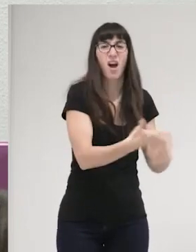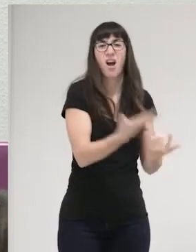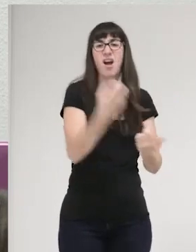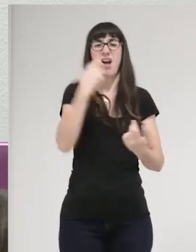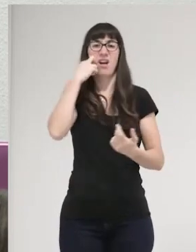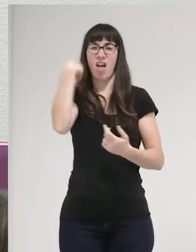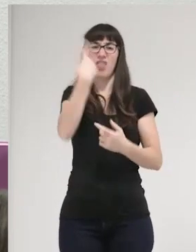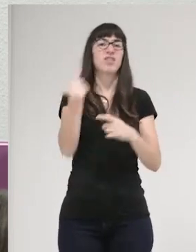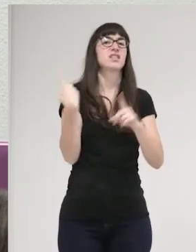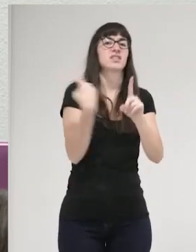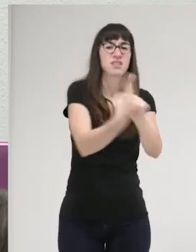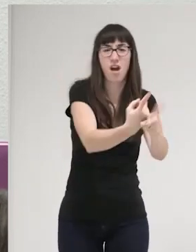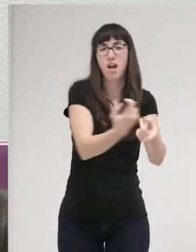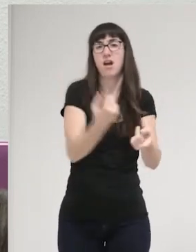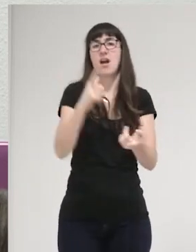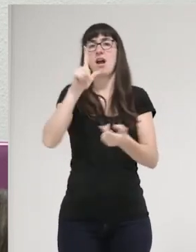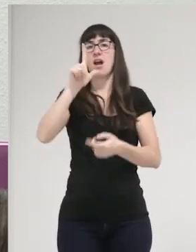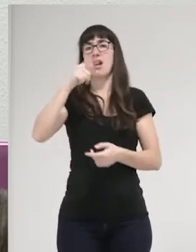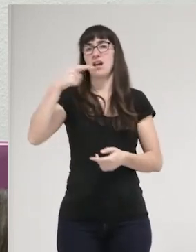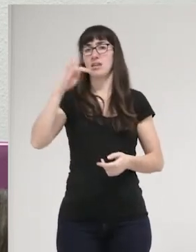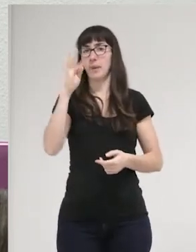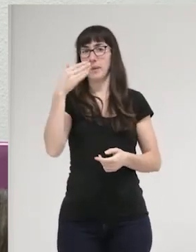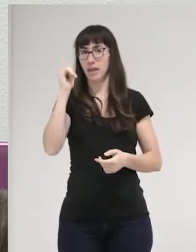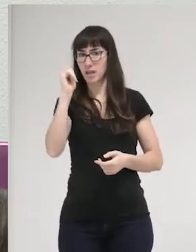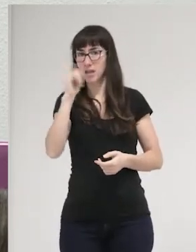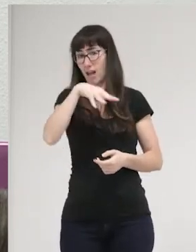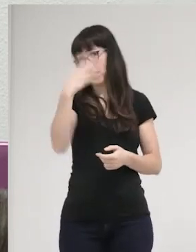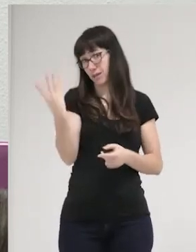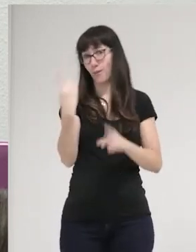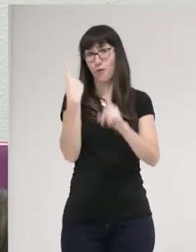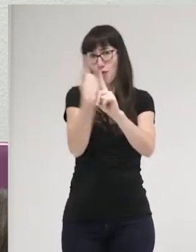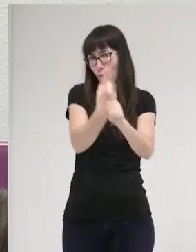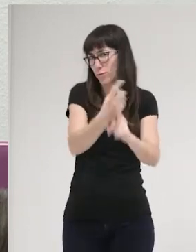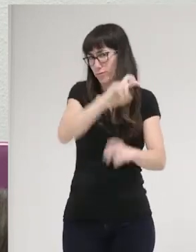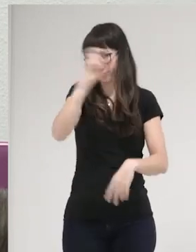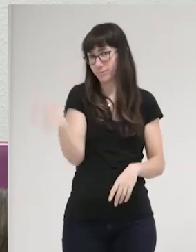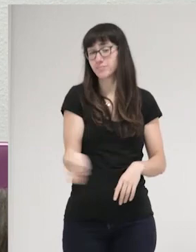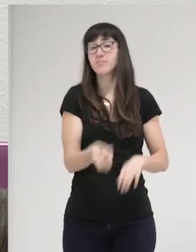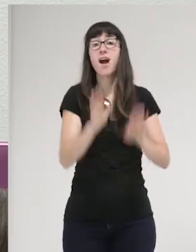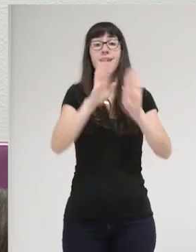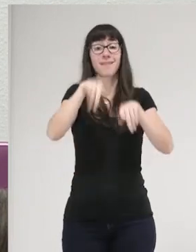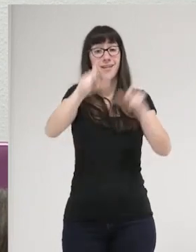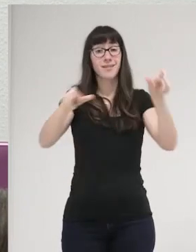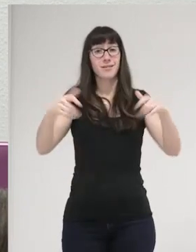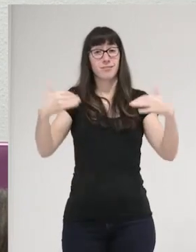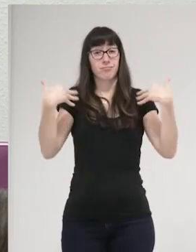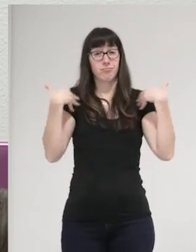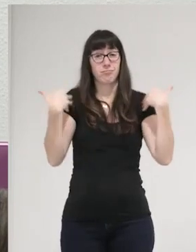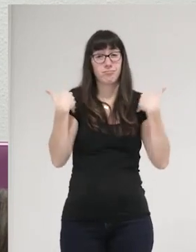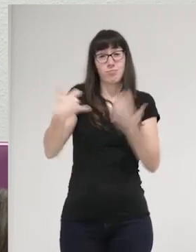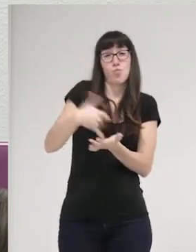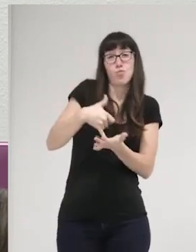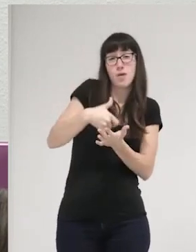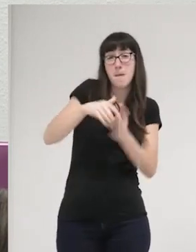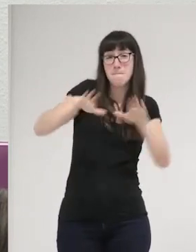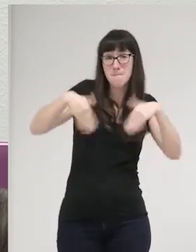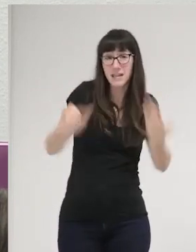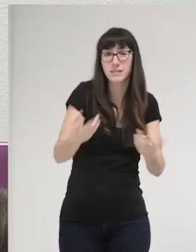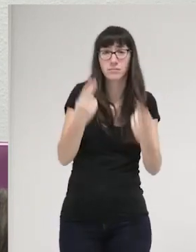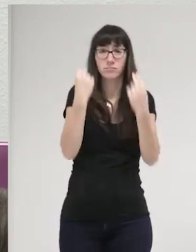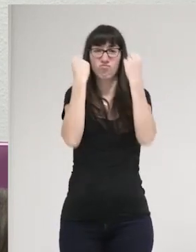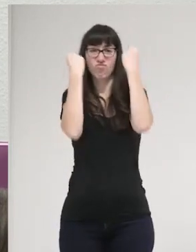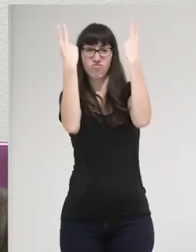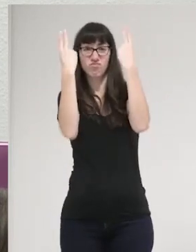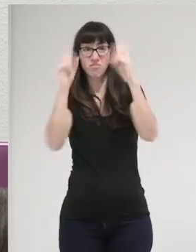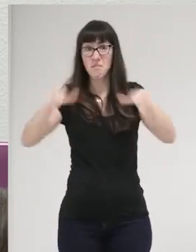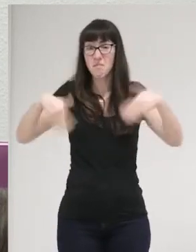LGTB, fóbicos, etc., acaban recayendo las penalidades sobre las personas más vulnerables y más transgresoras de la